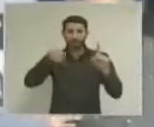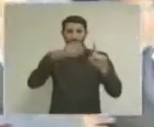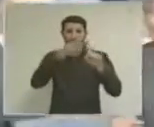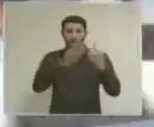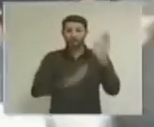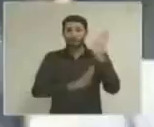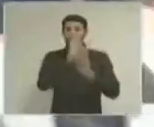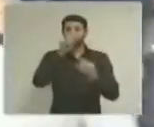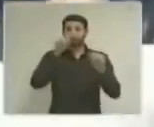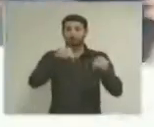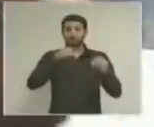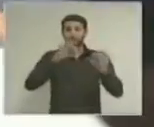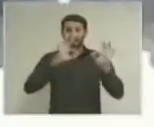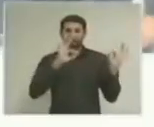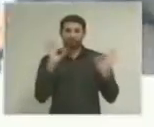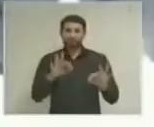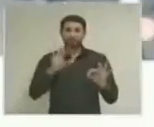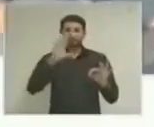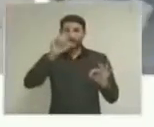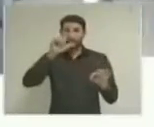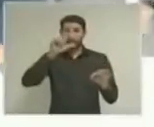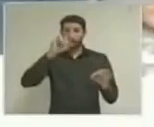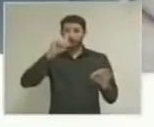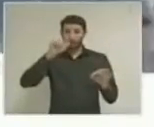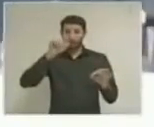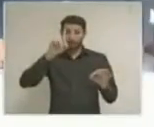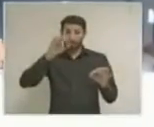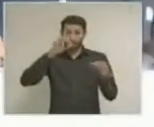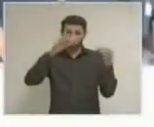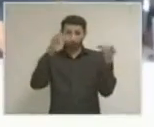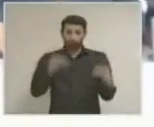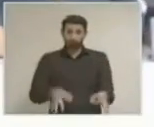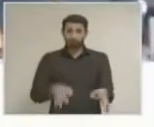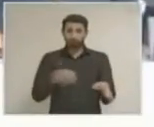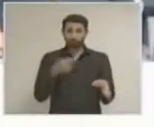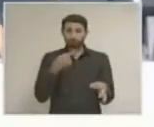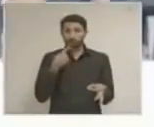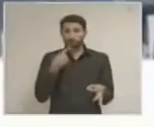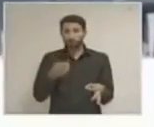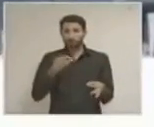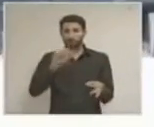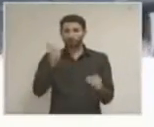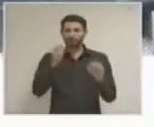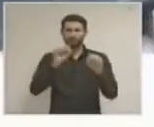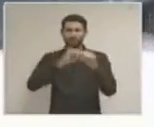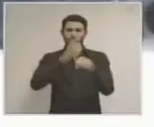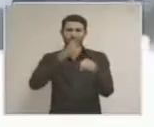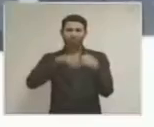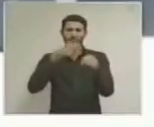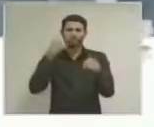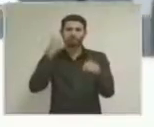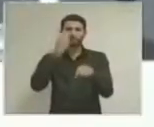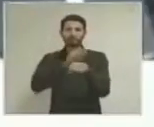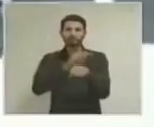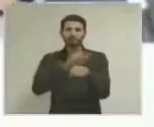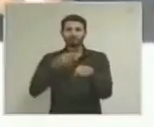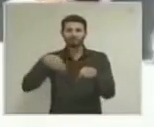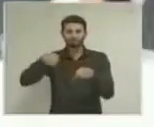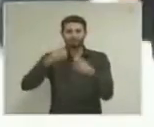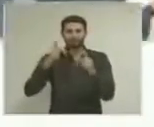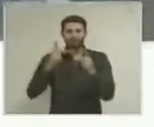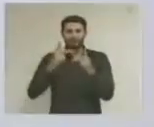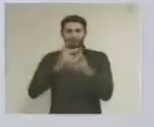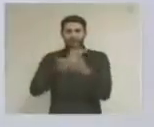acreditación en sistema de calidad y empresas que lograron la distinción de socialmente responsable. Con información de Guillermo Silva, Jalisco TV